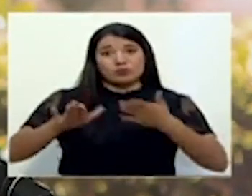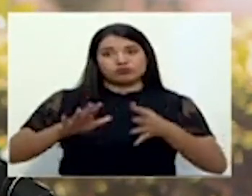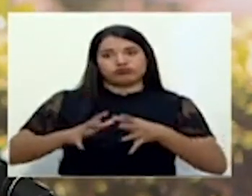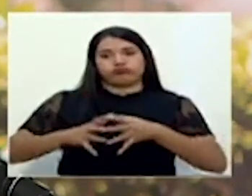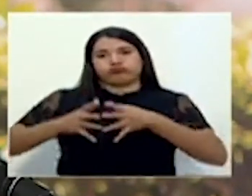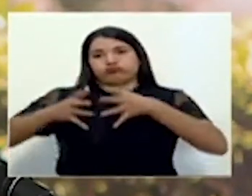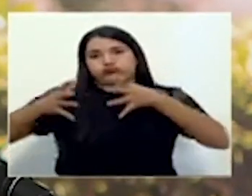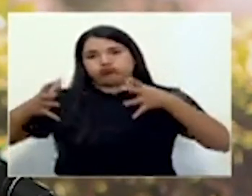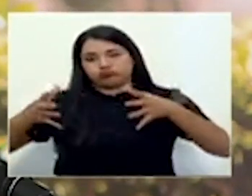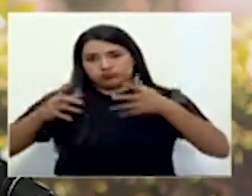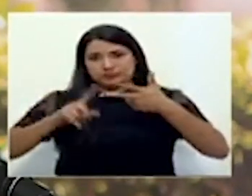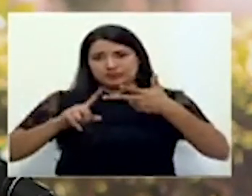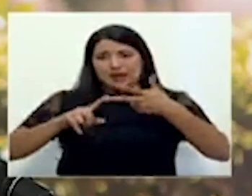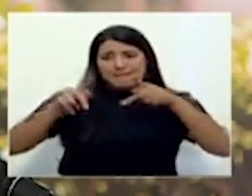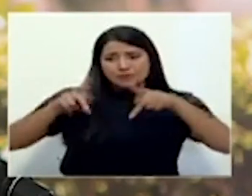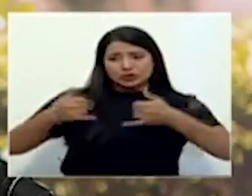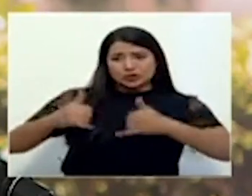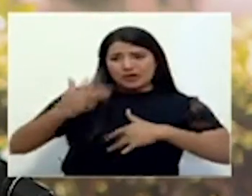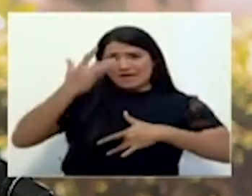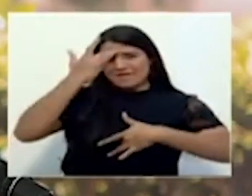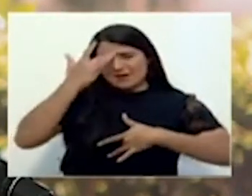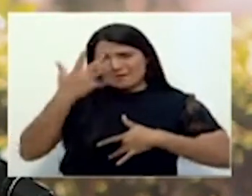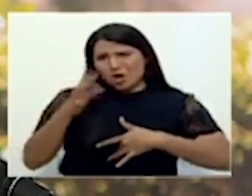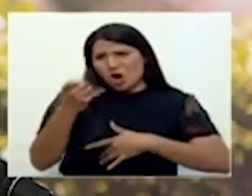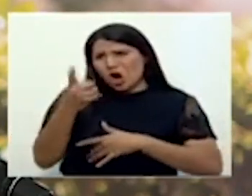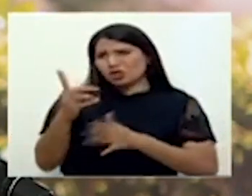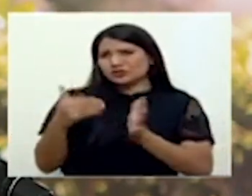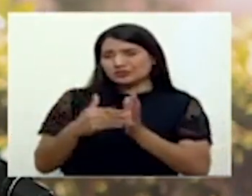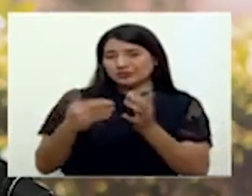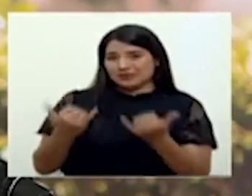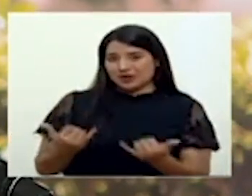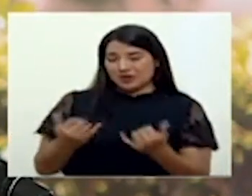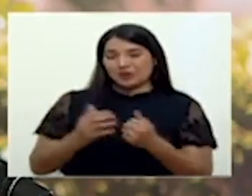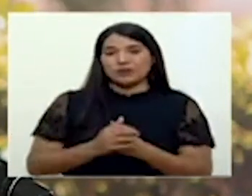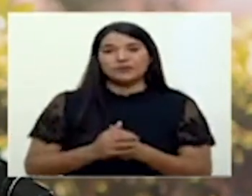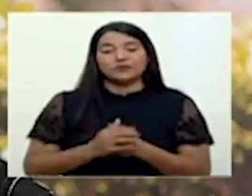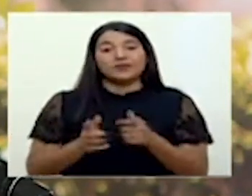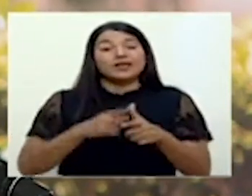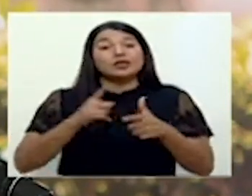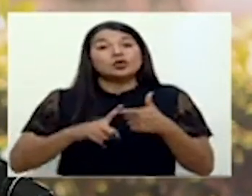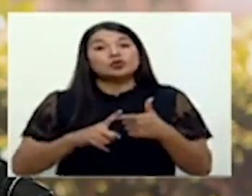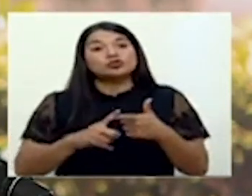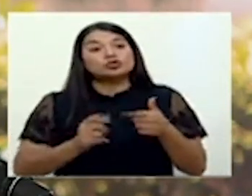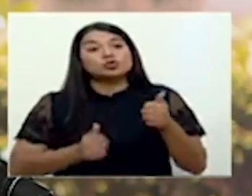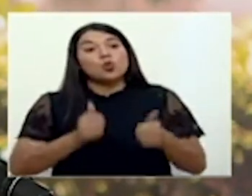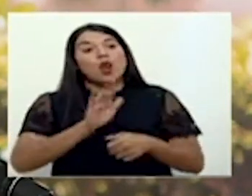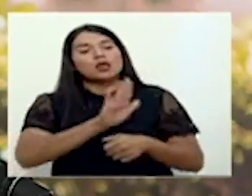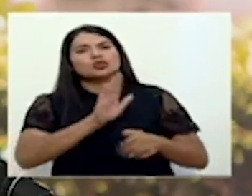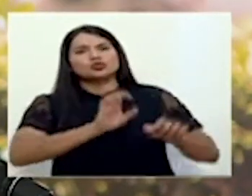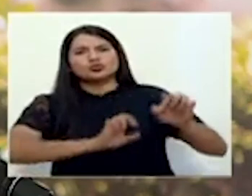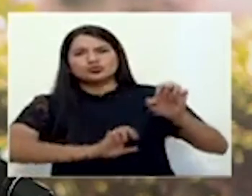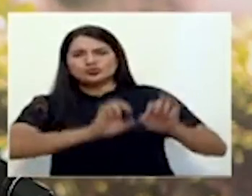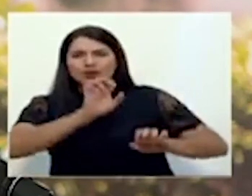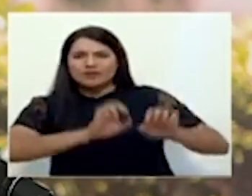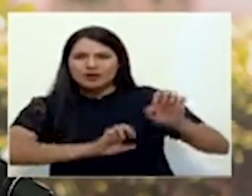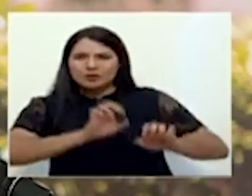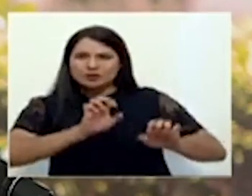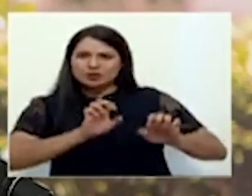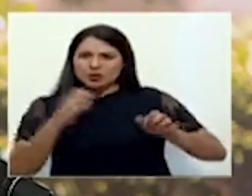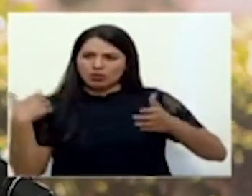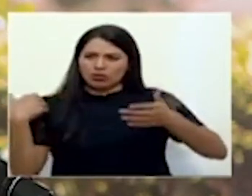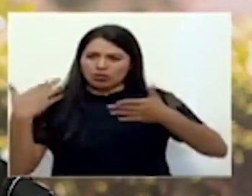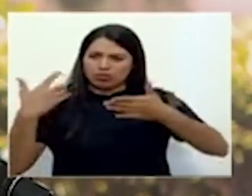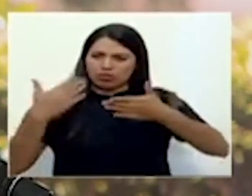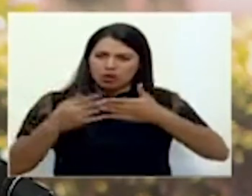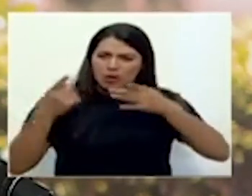los casos activos con más de 11 mil en este momento. ¿Cuál es el balance que usted hace de lo que ha pasado en este